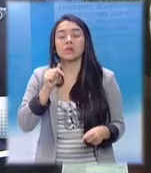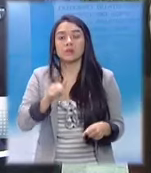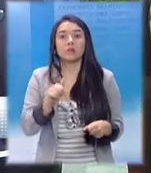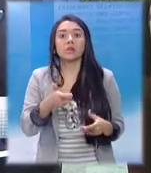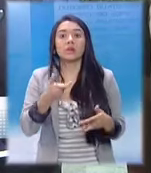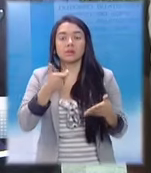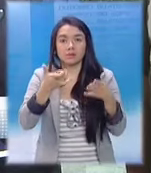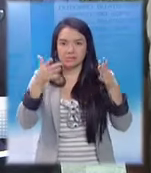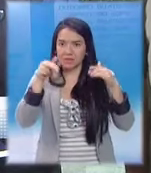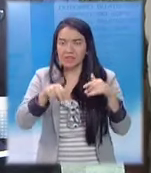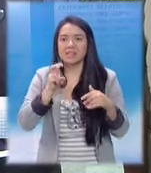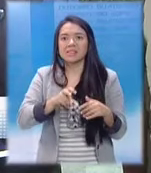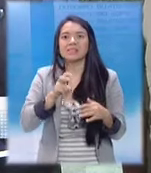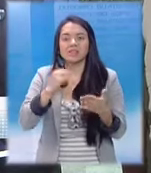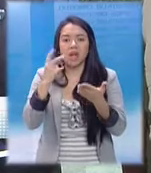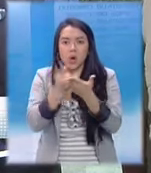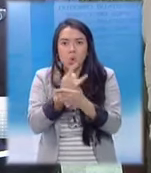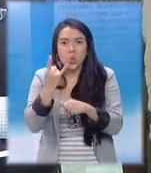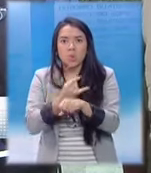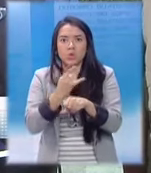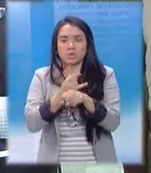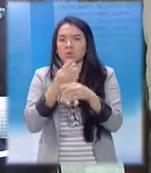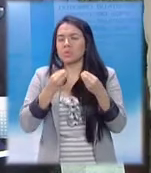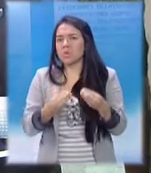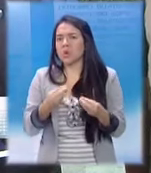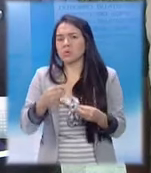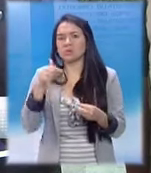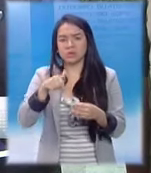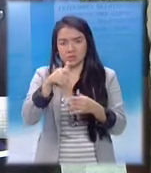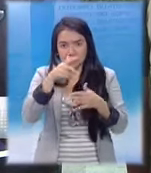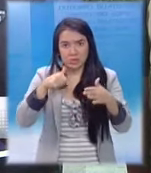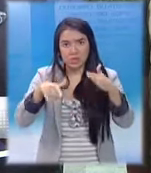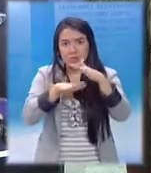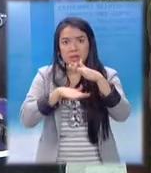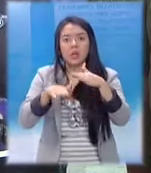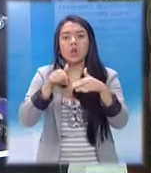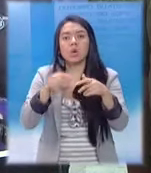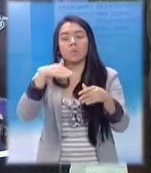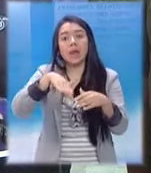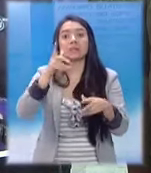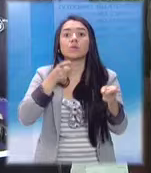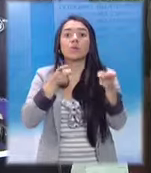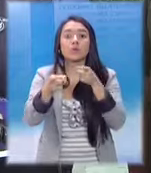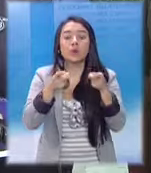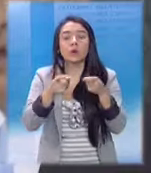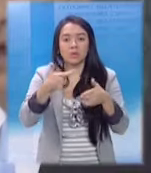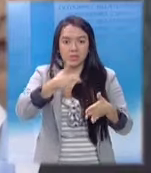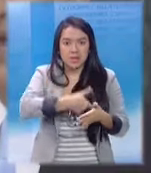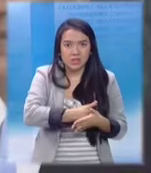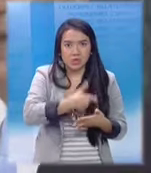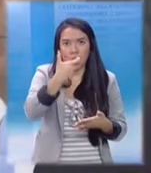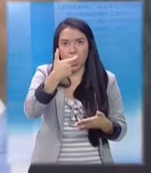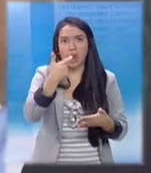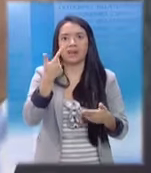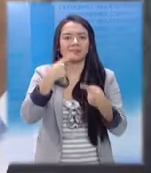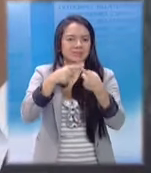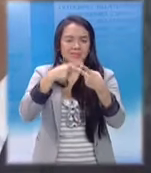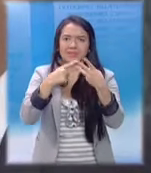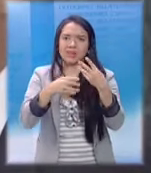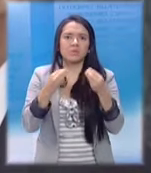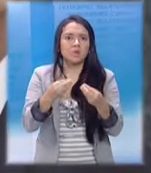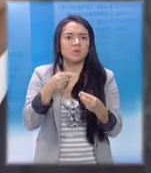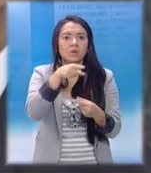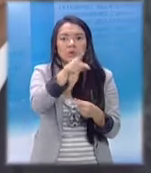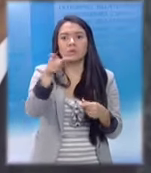el uso, producción y exportación y poner más controles sobre las armas ligeras. Finalmente